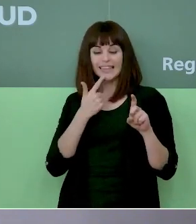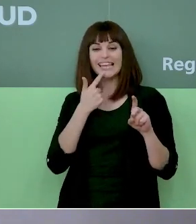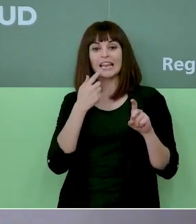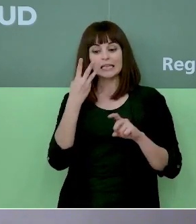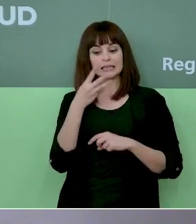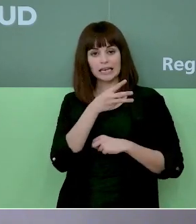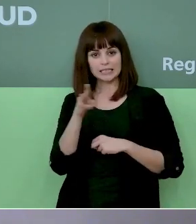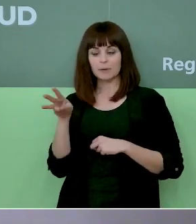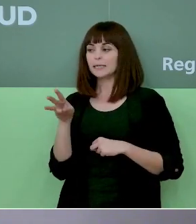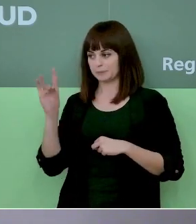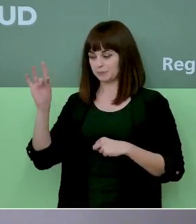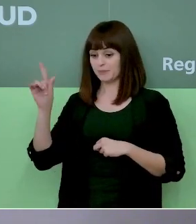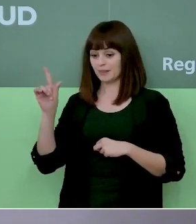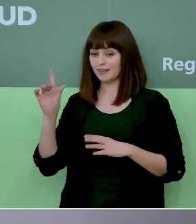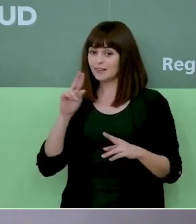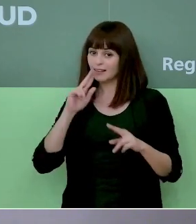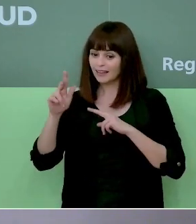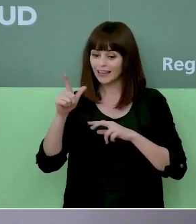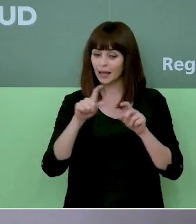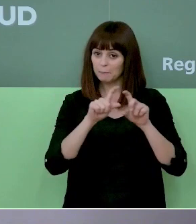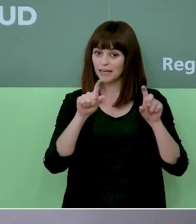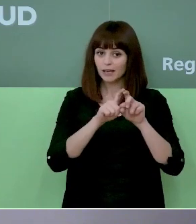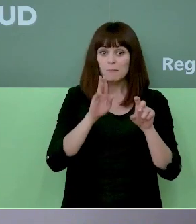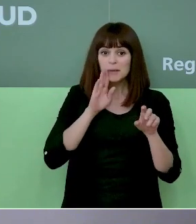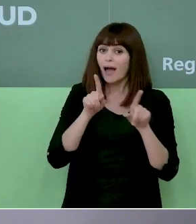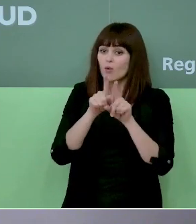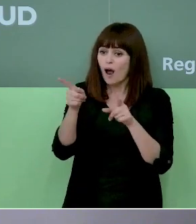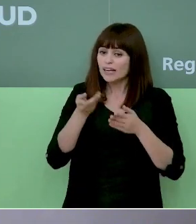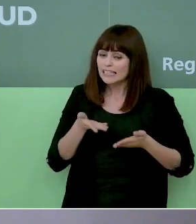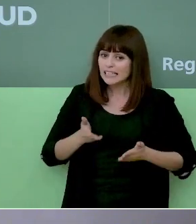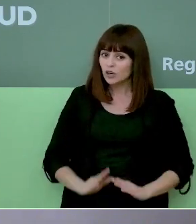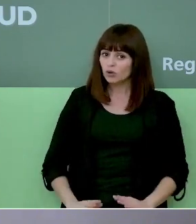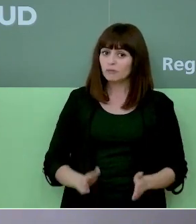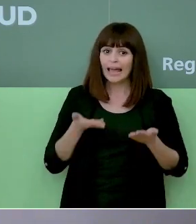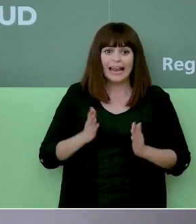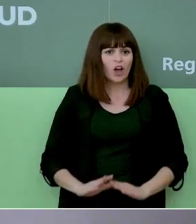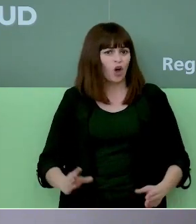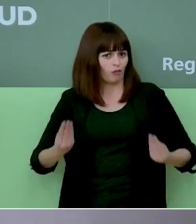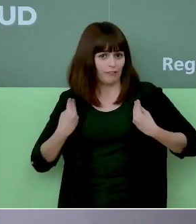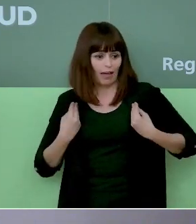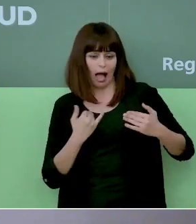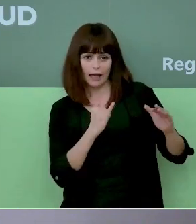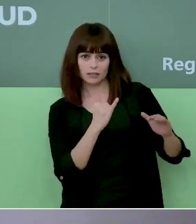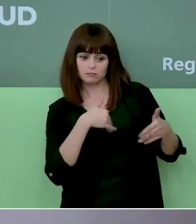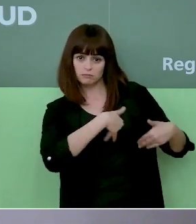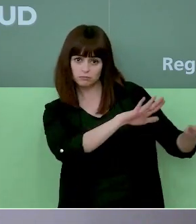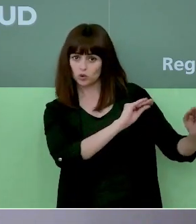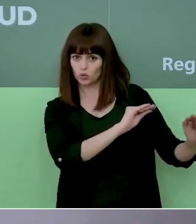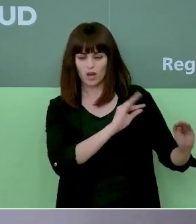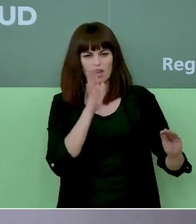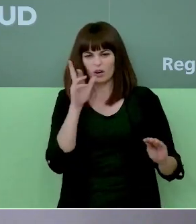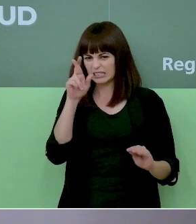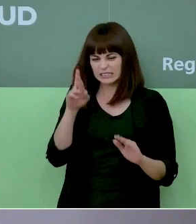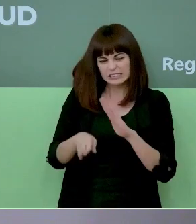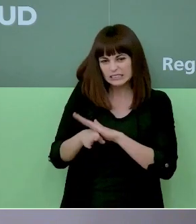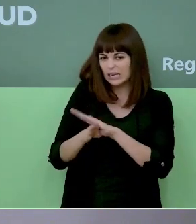es que el mismo fabricante esto es como cuando tienes un hijo el hijo tiene vida y ya no vamos a no vamos